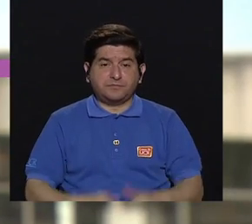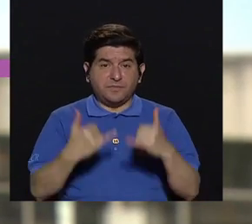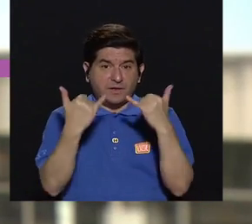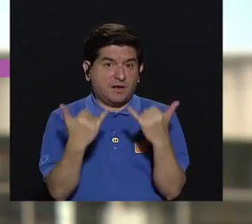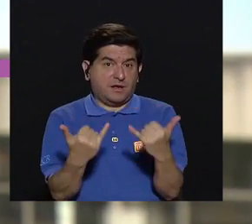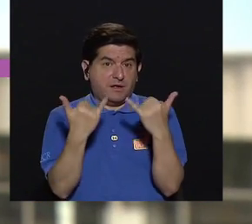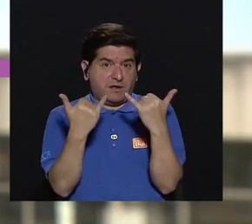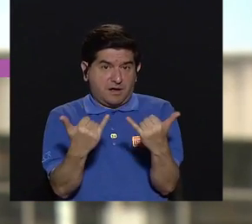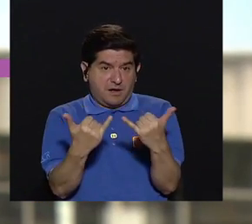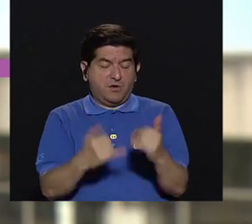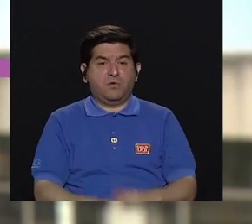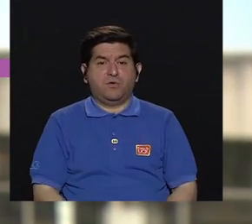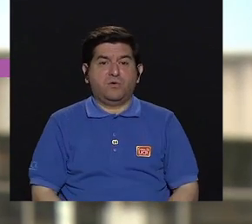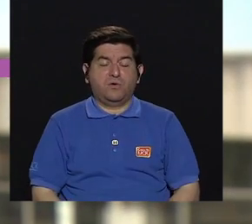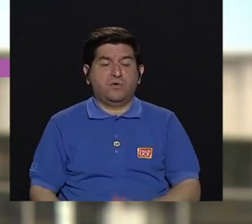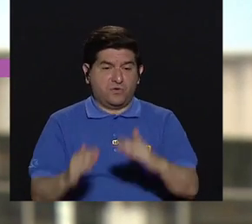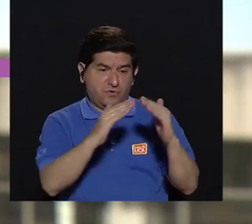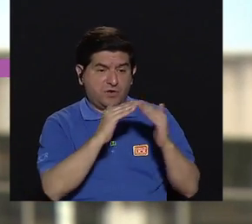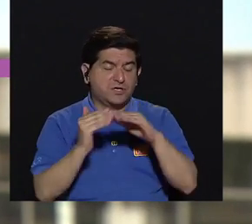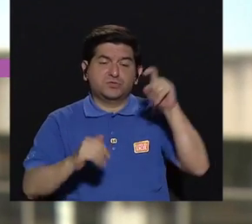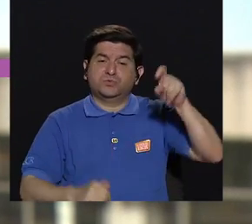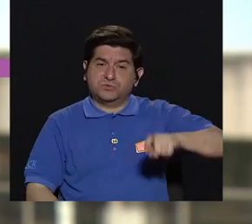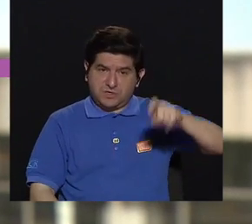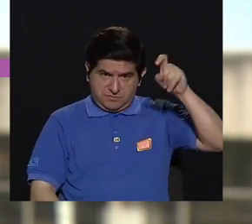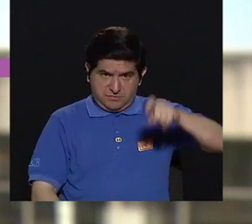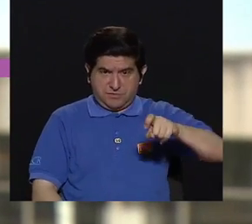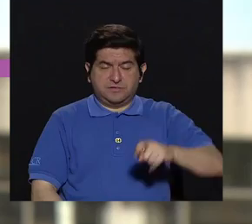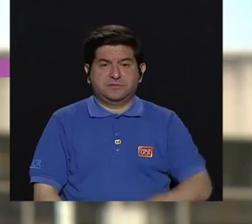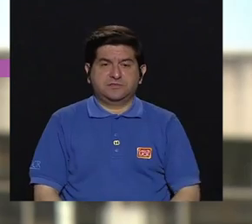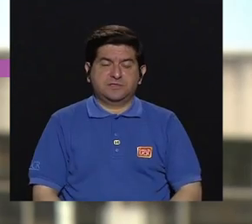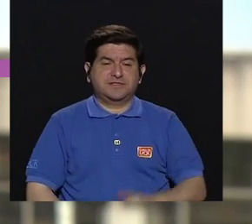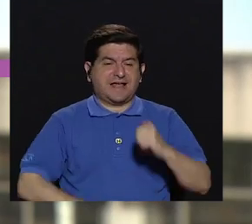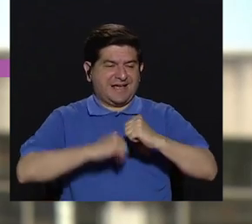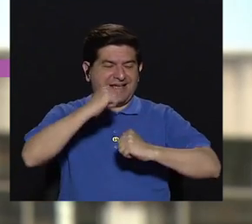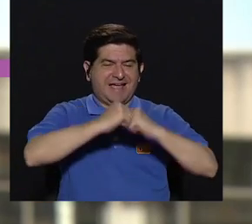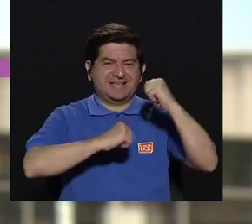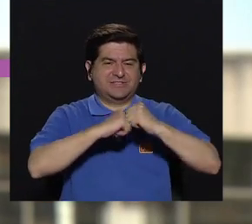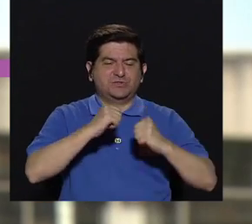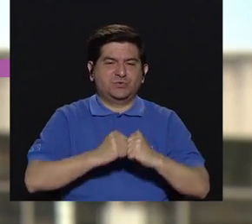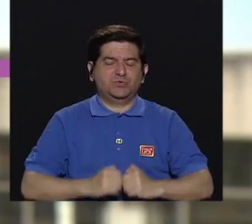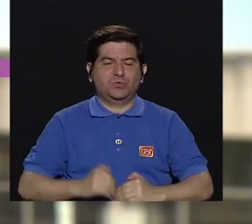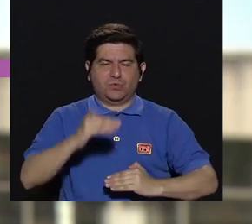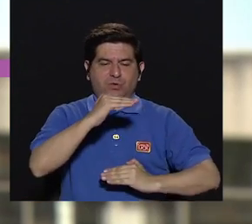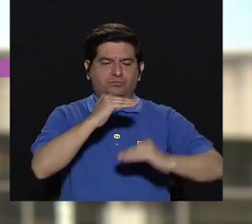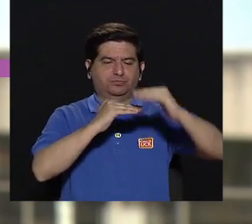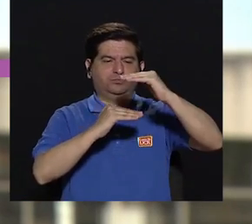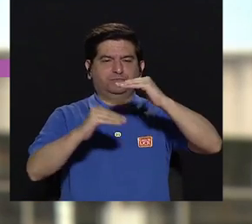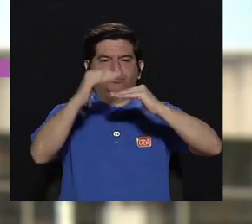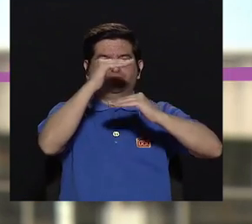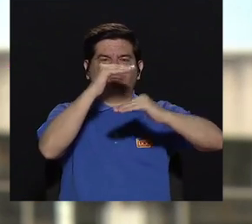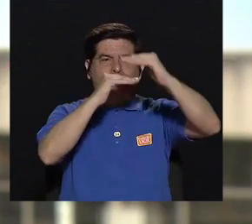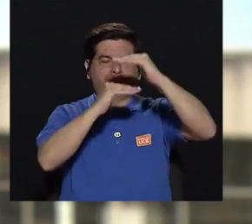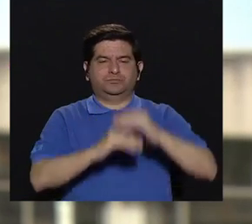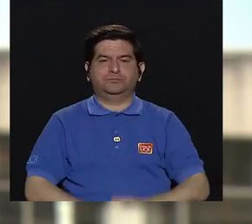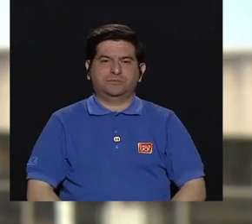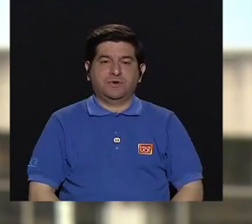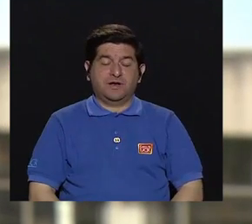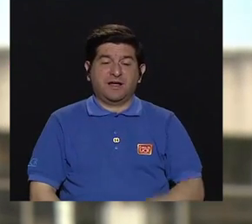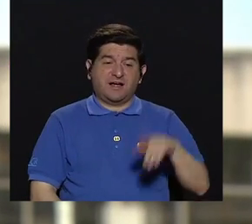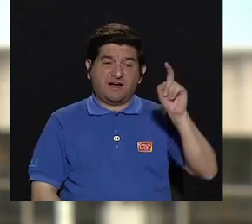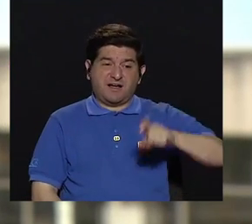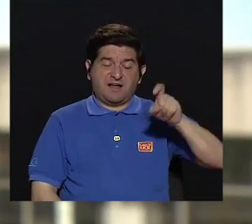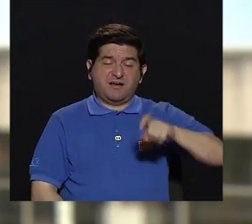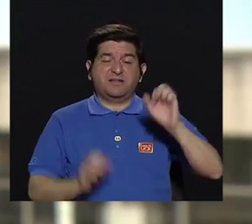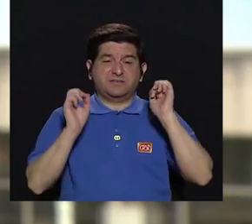conglomerado urbano requiere de estructuras verticales de vivienda, entonces